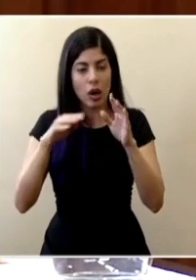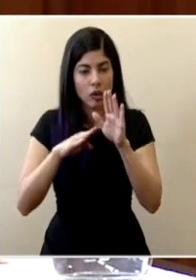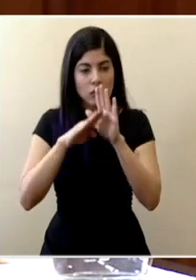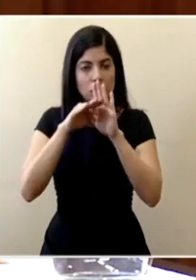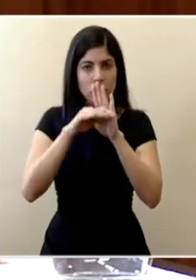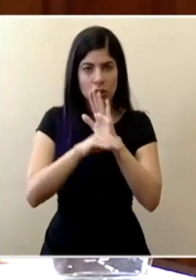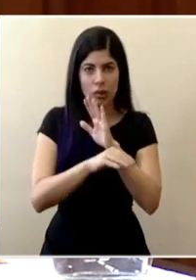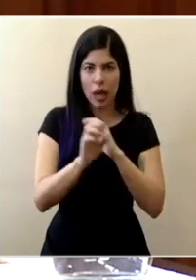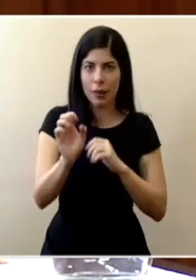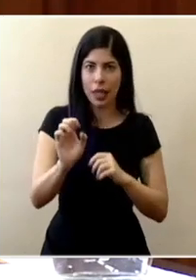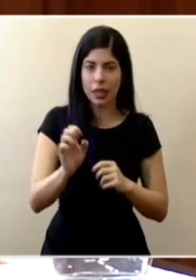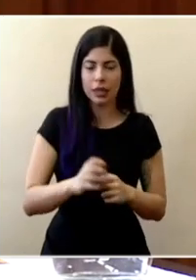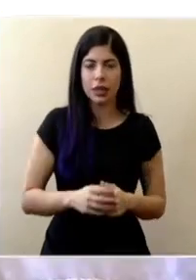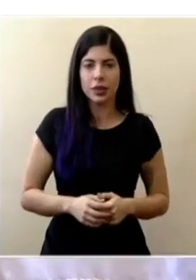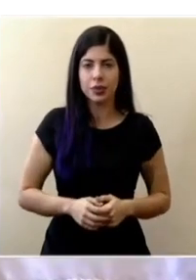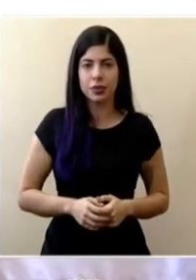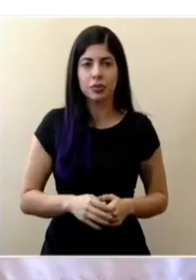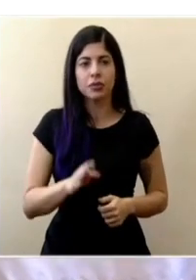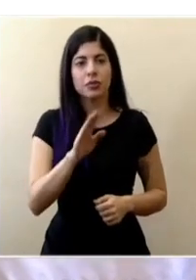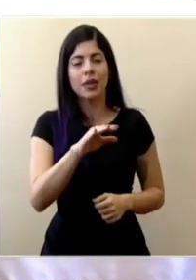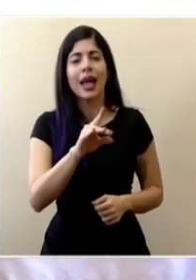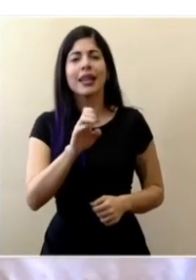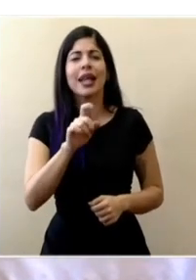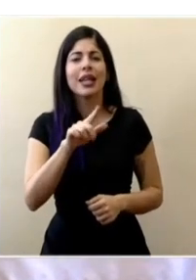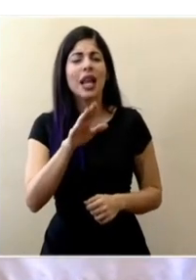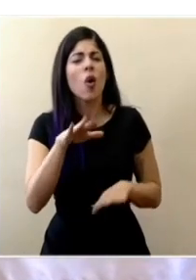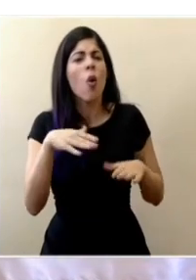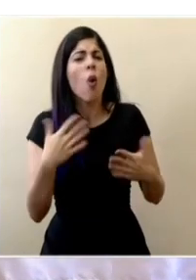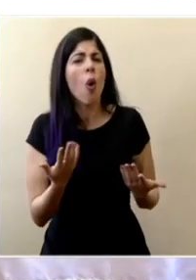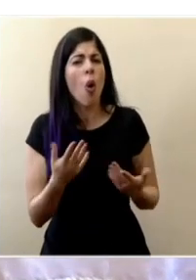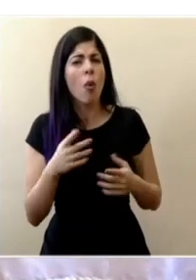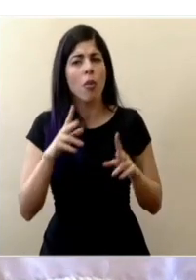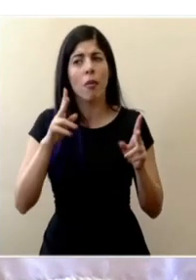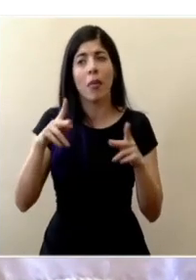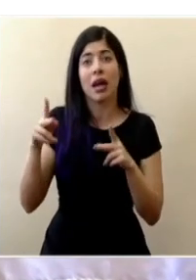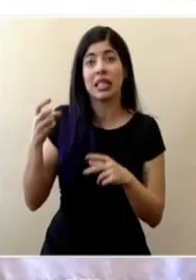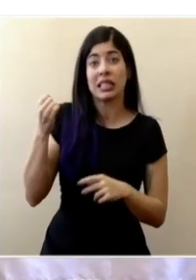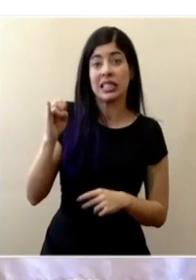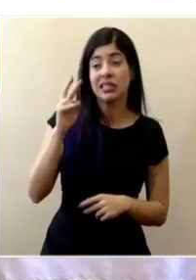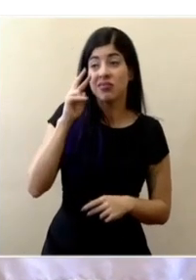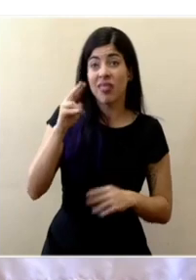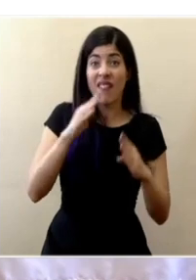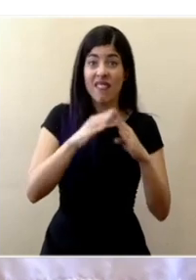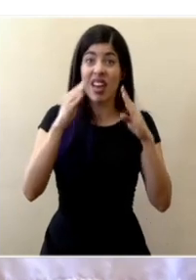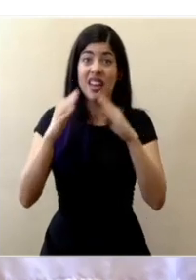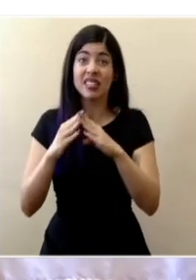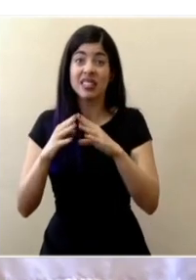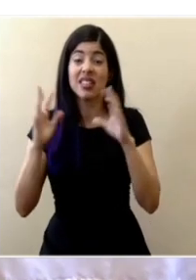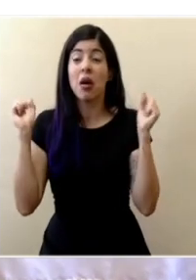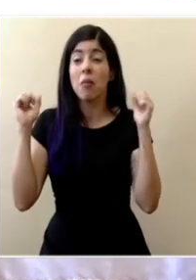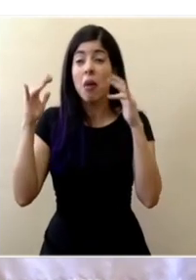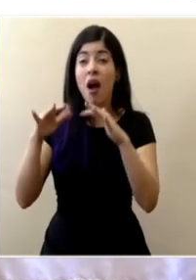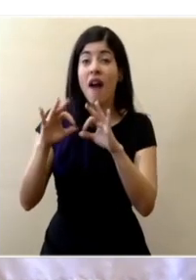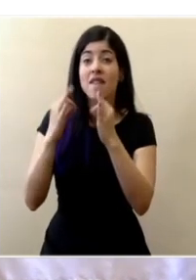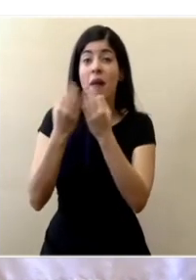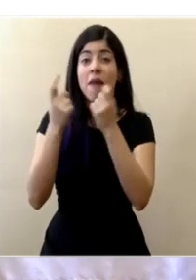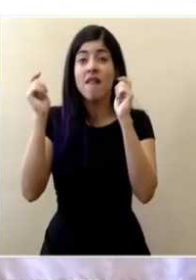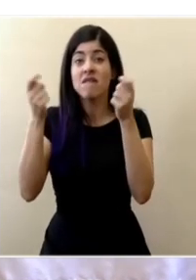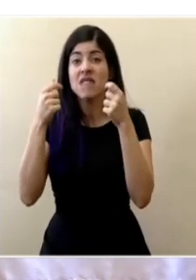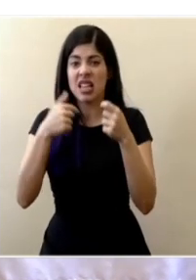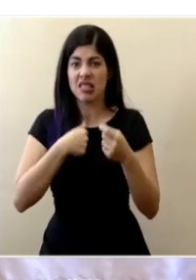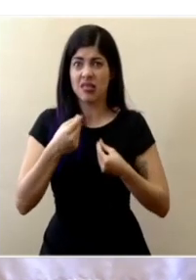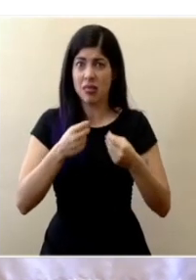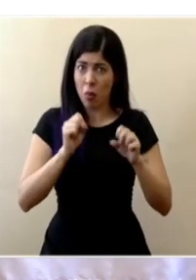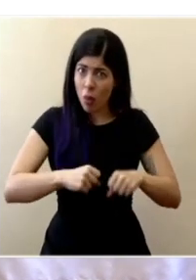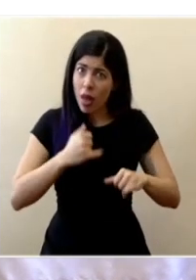pico de la emergencia don daniel salas como debe reaccionar un ciudadano si observa vecinos realizando reuniones familiares o fiestas